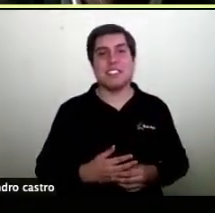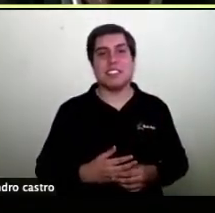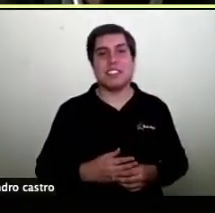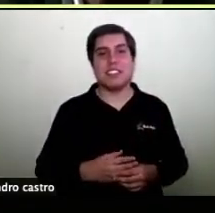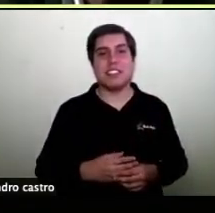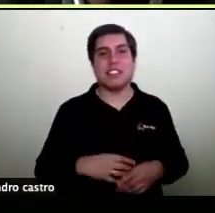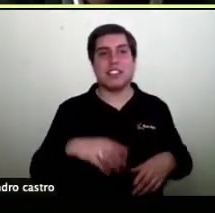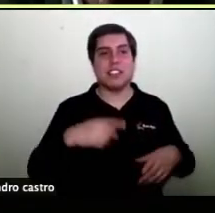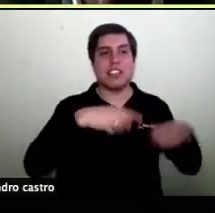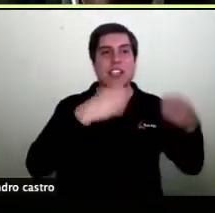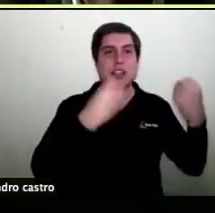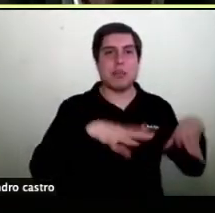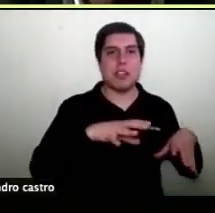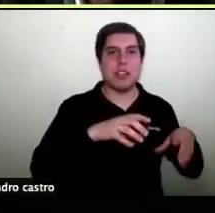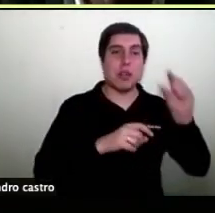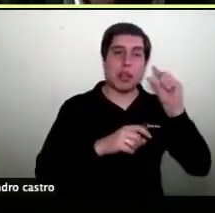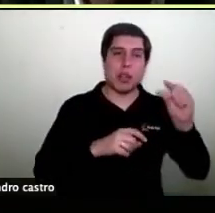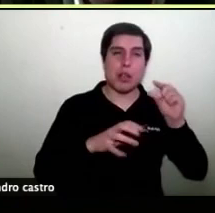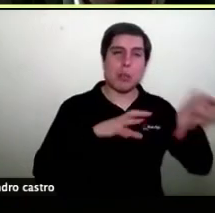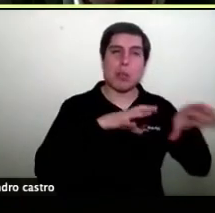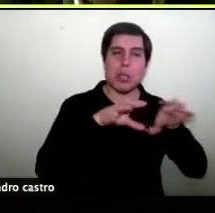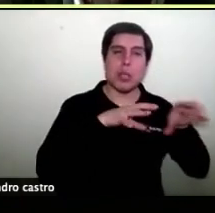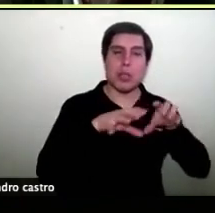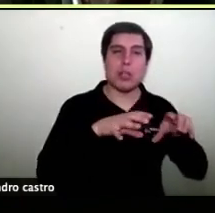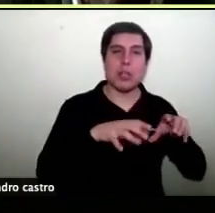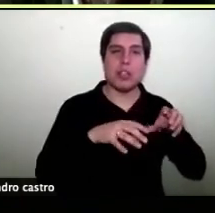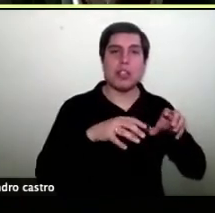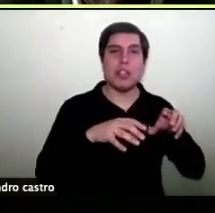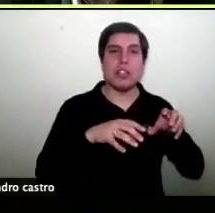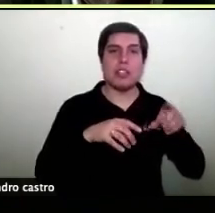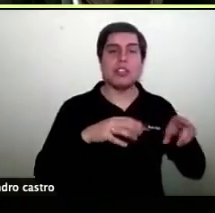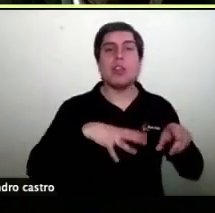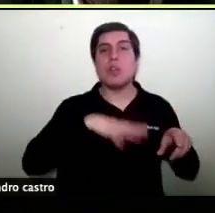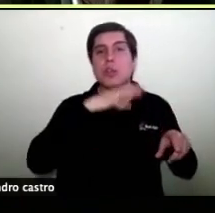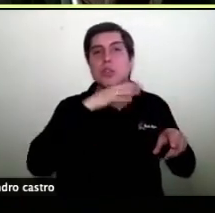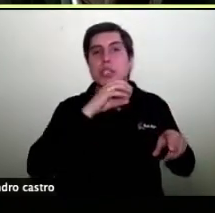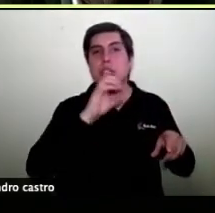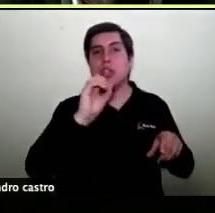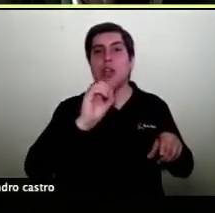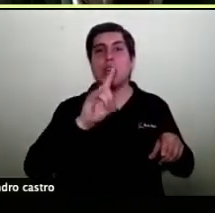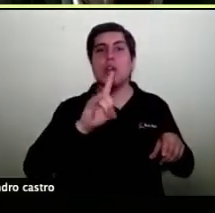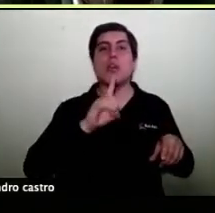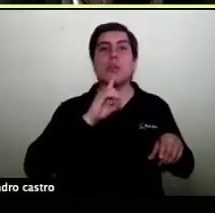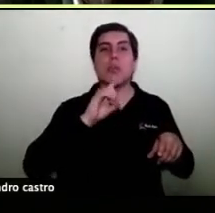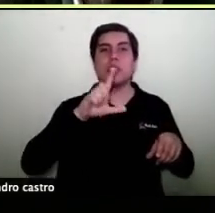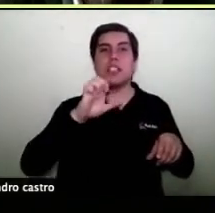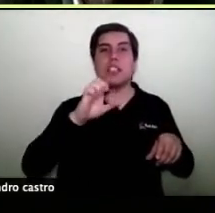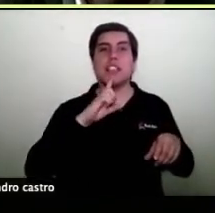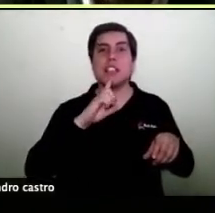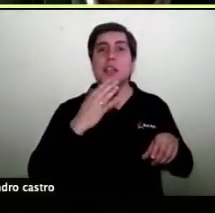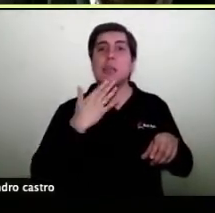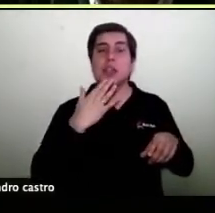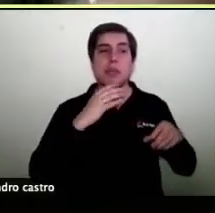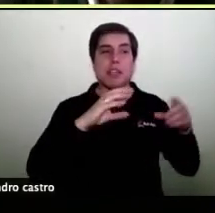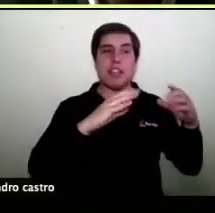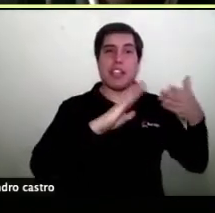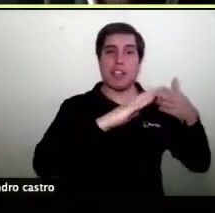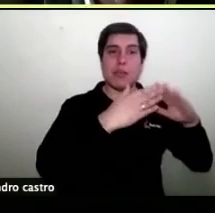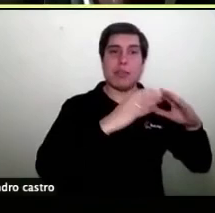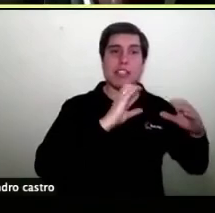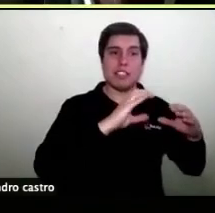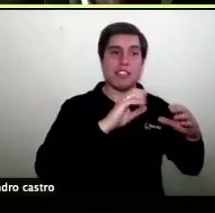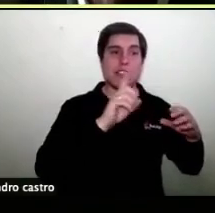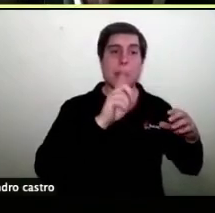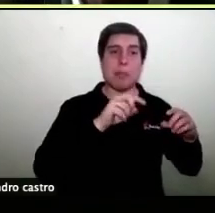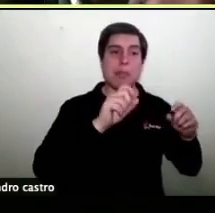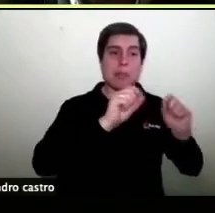obsoletos los que le quedan menos cantidad lo está usando de outlet pero también dentro de Comunidad C dejó un botón para que vayan a su página